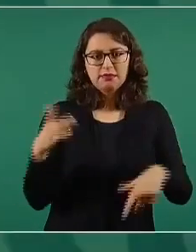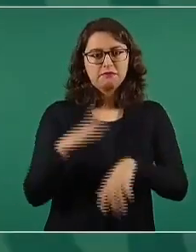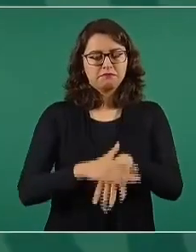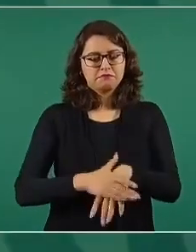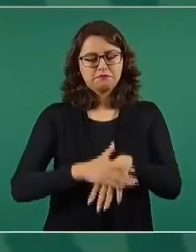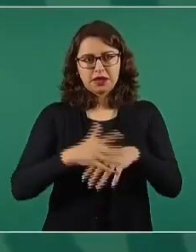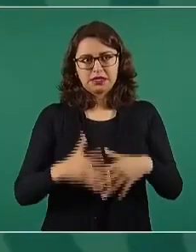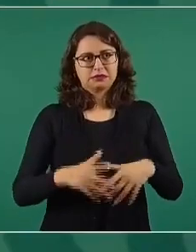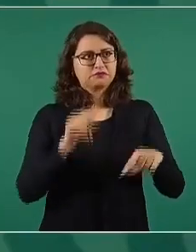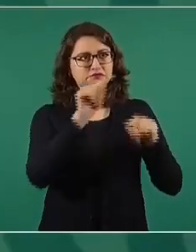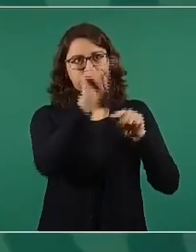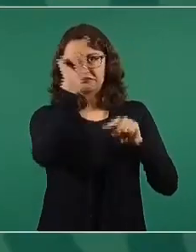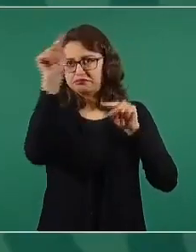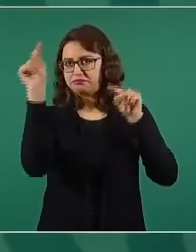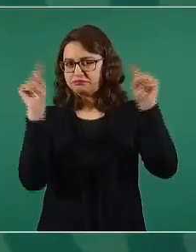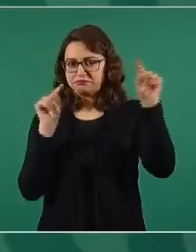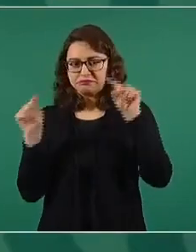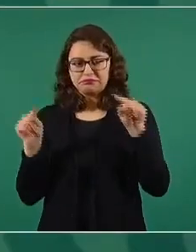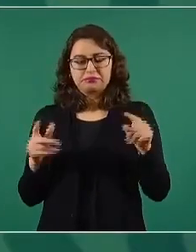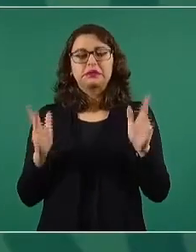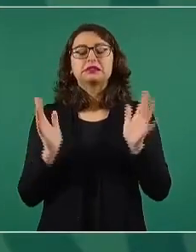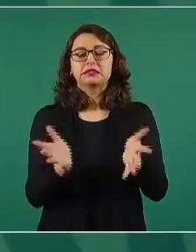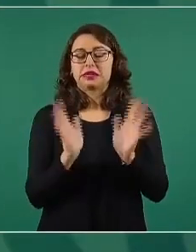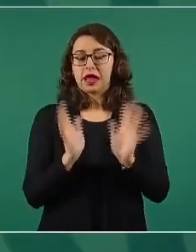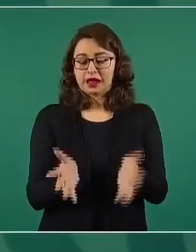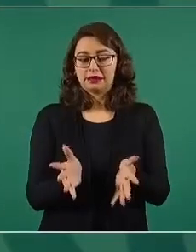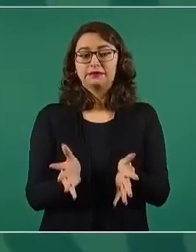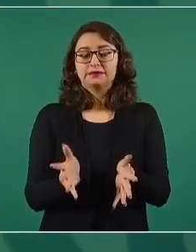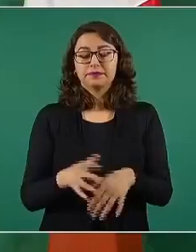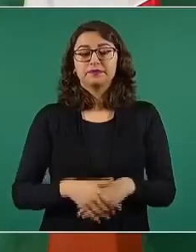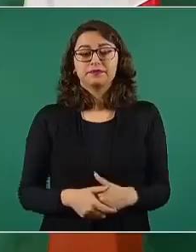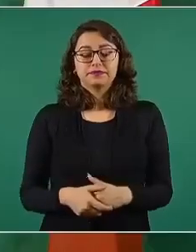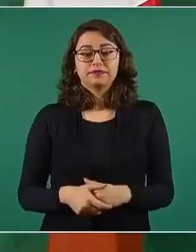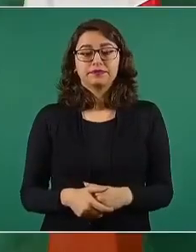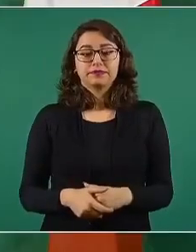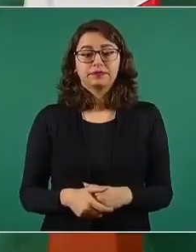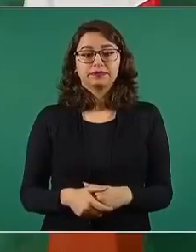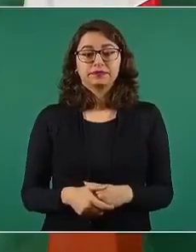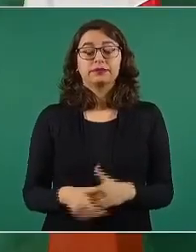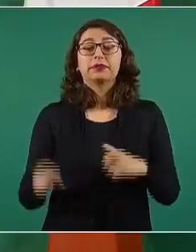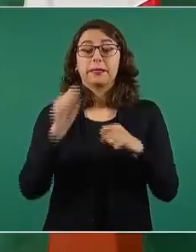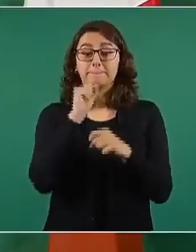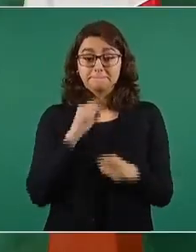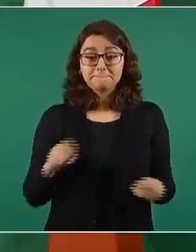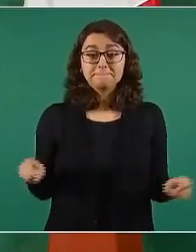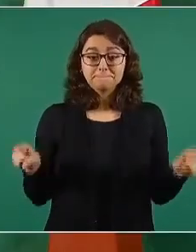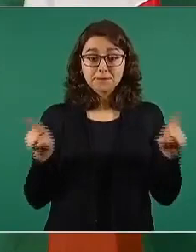Sobre todo, ya se tomó la decisión de vacunar